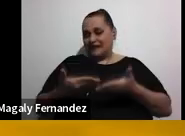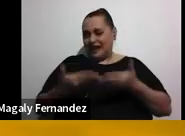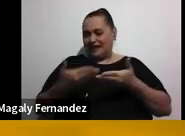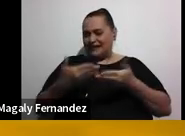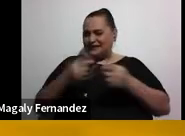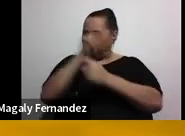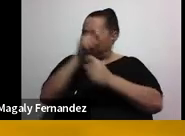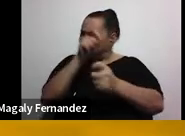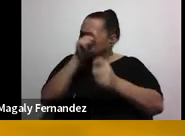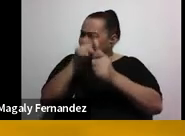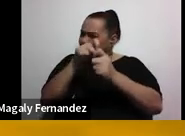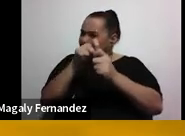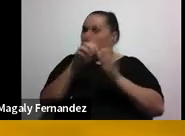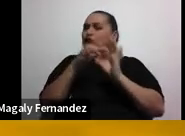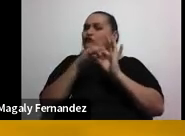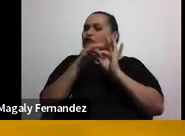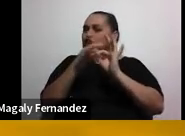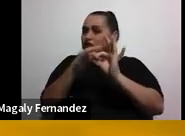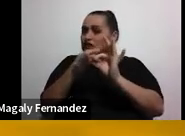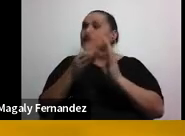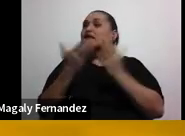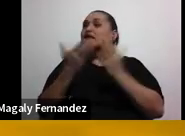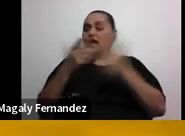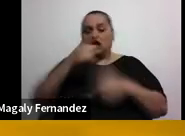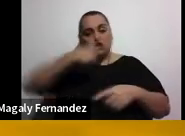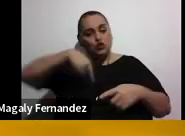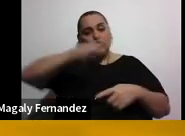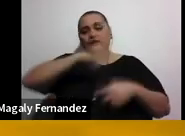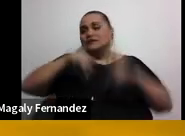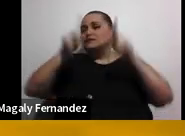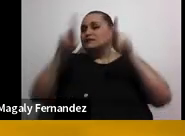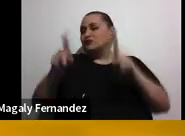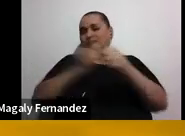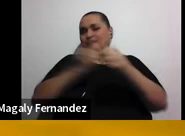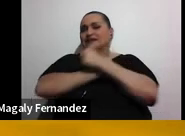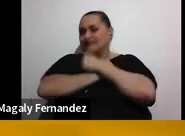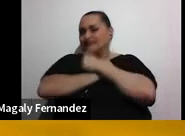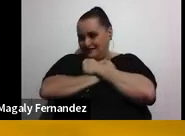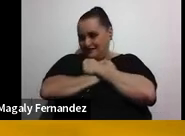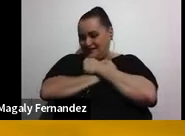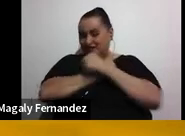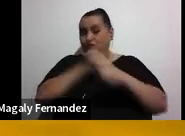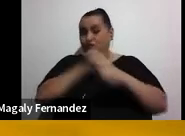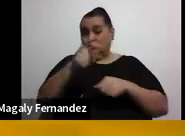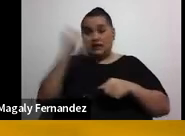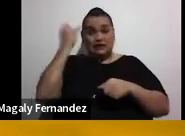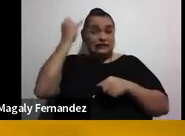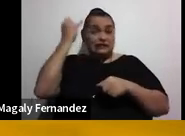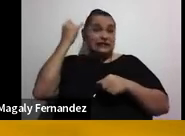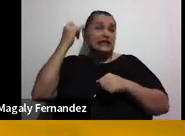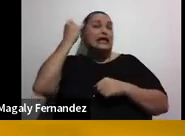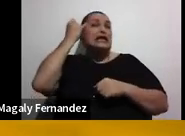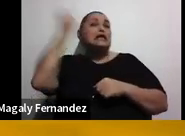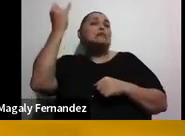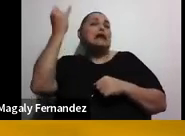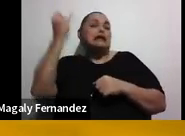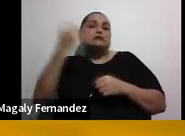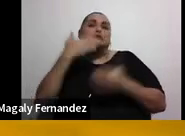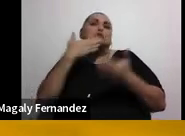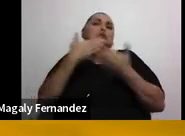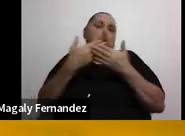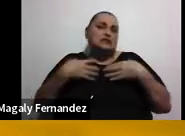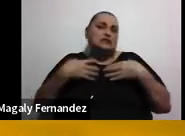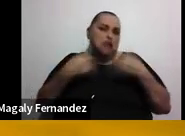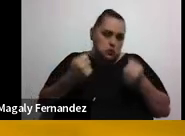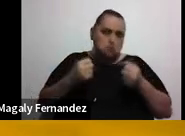se relaciona con nuestros seres queridos. Imagínense ustedes que tienen buena salud, hacen ejercicio,